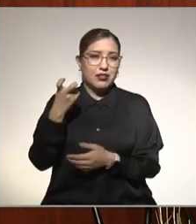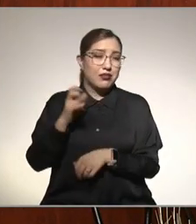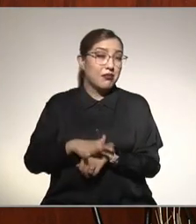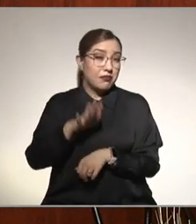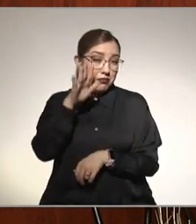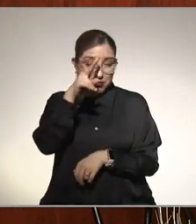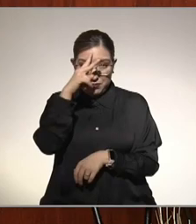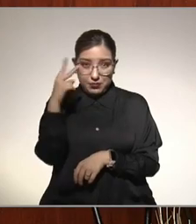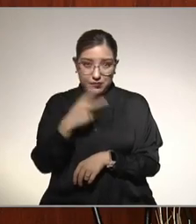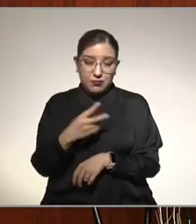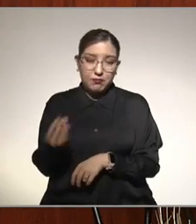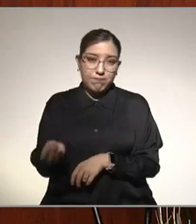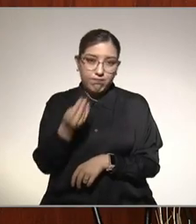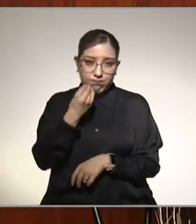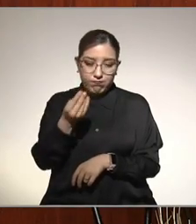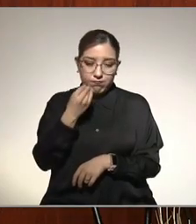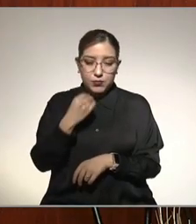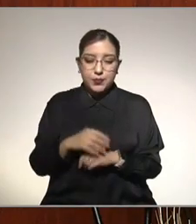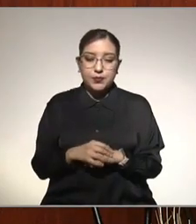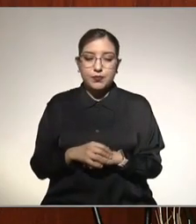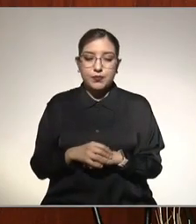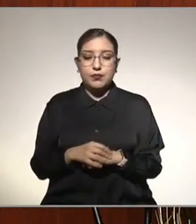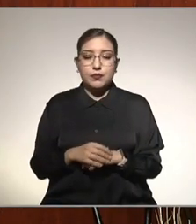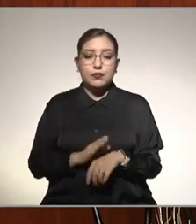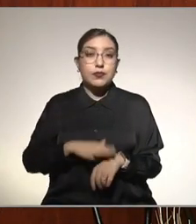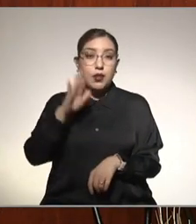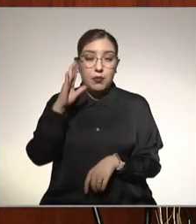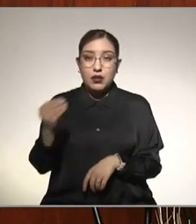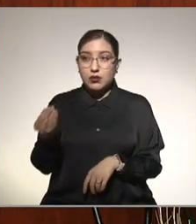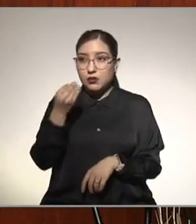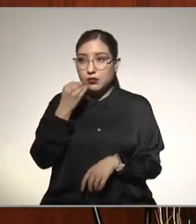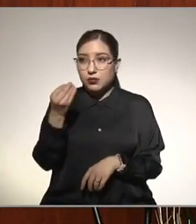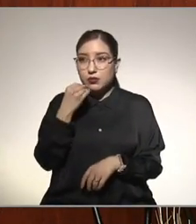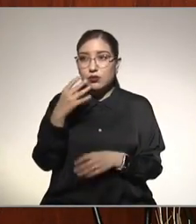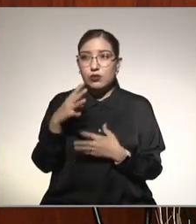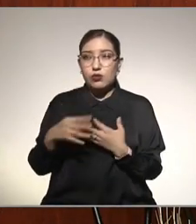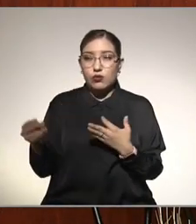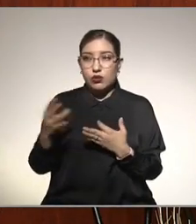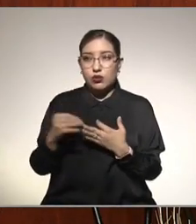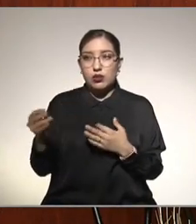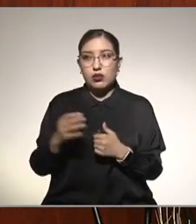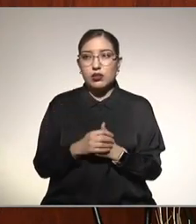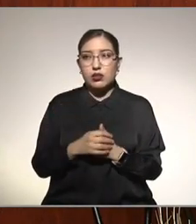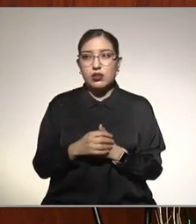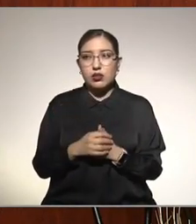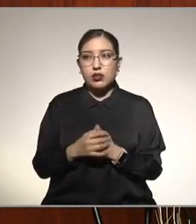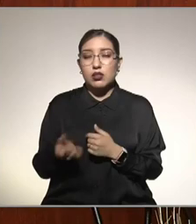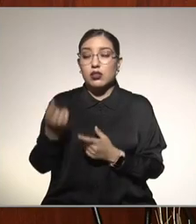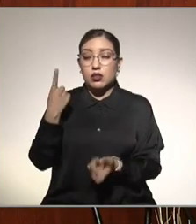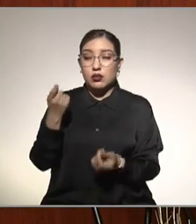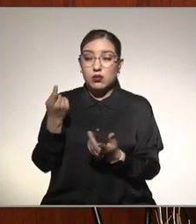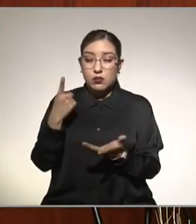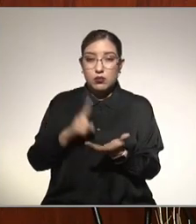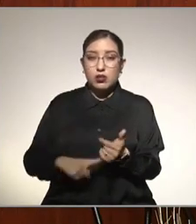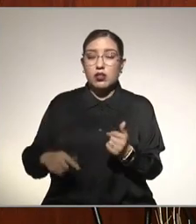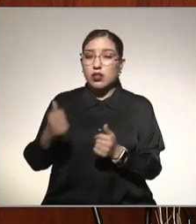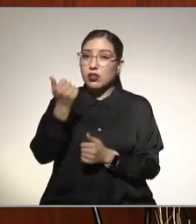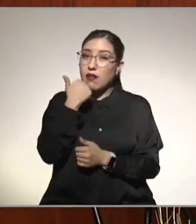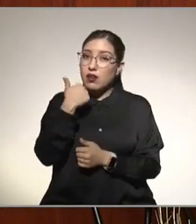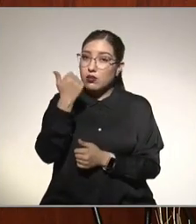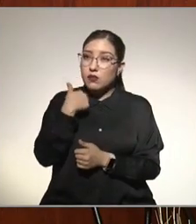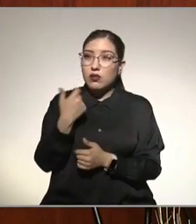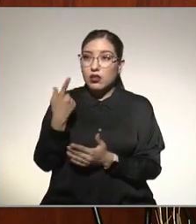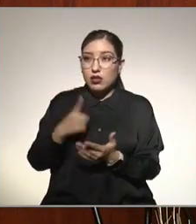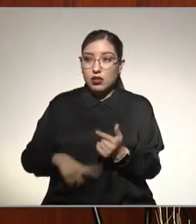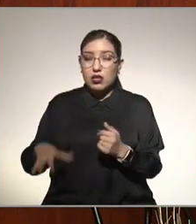muy frecuentemente comer un poco pero que no sea aquellas que tengan mucha glucosa por ejemplo el mango la piña tienen